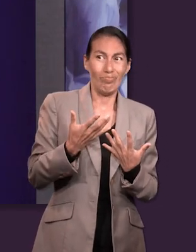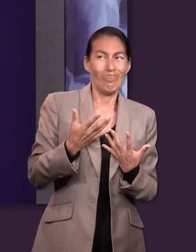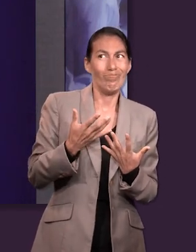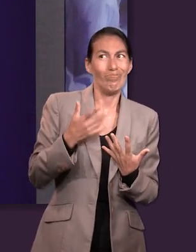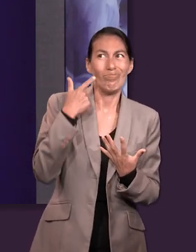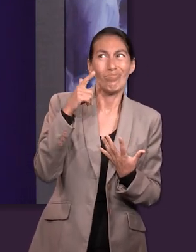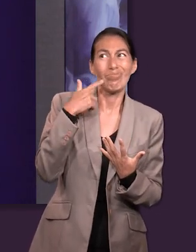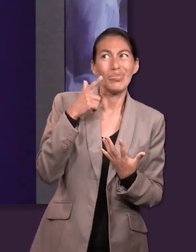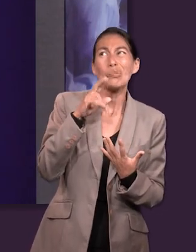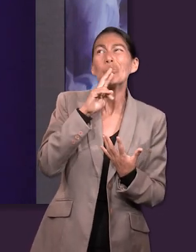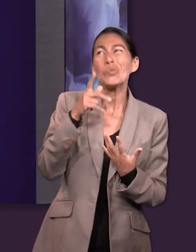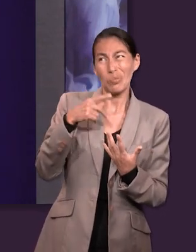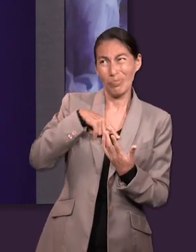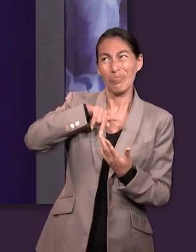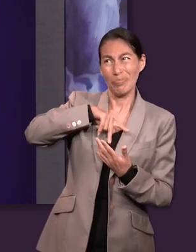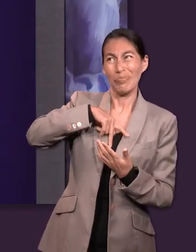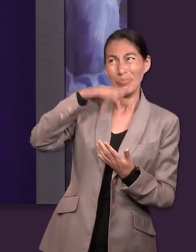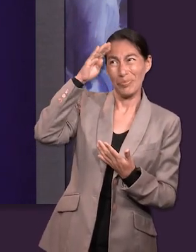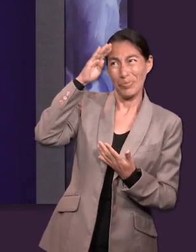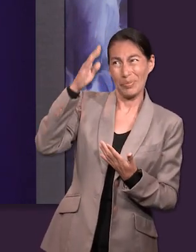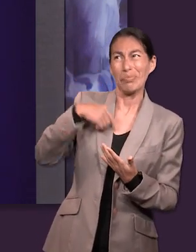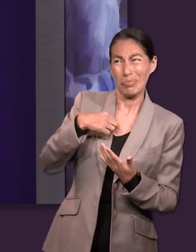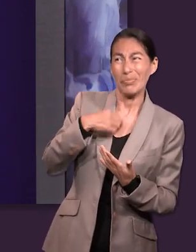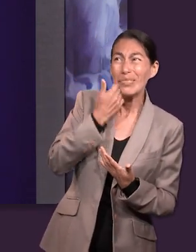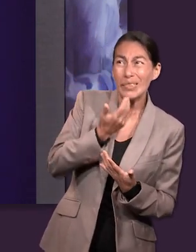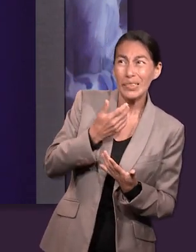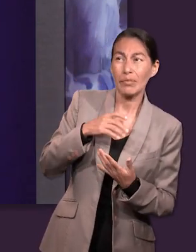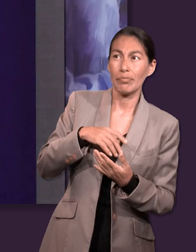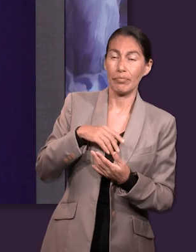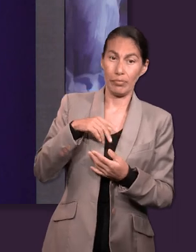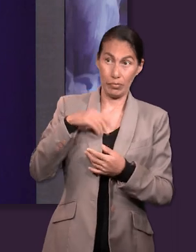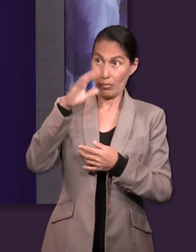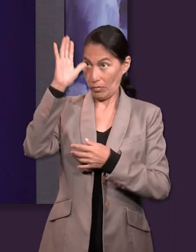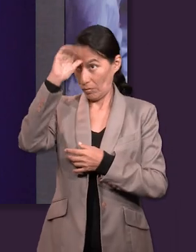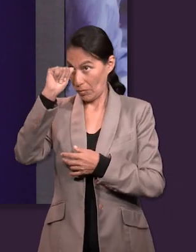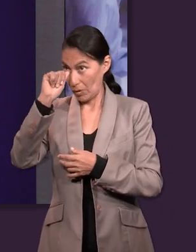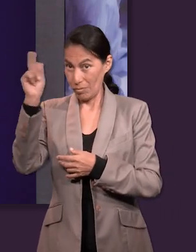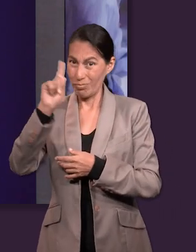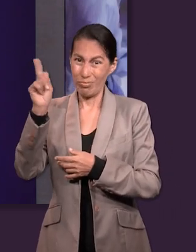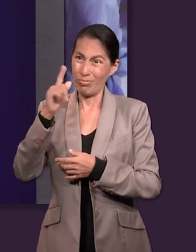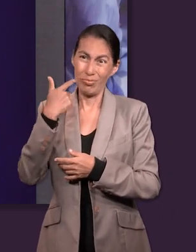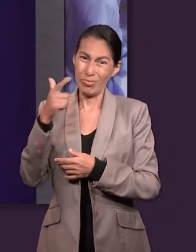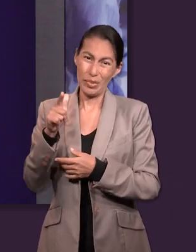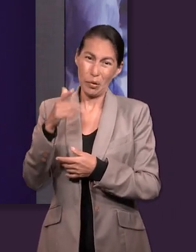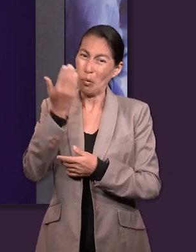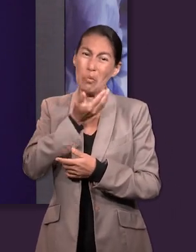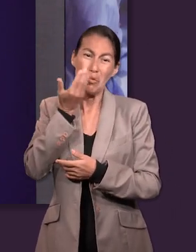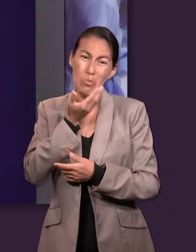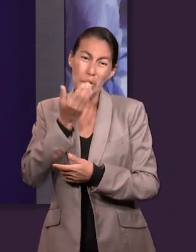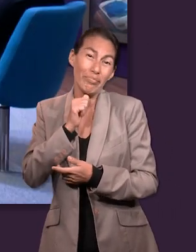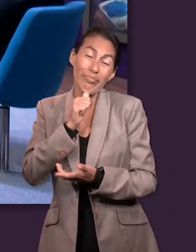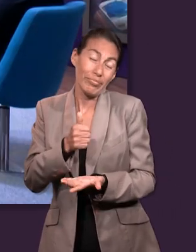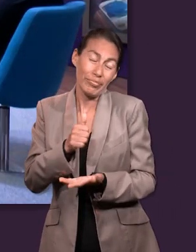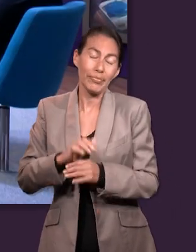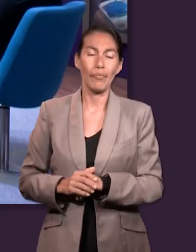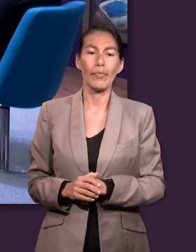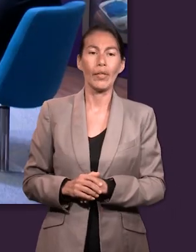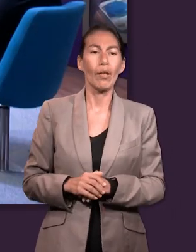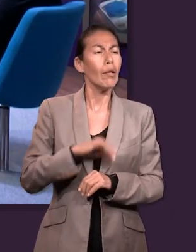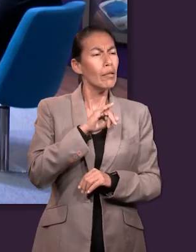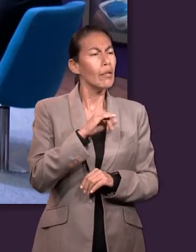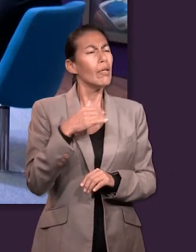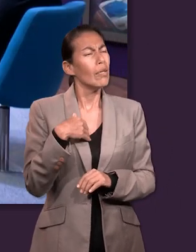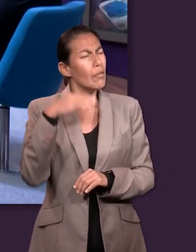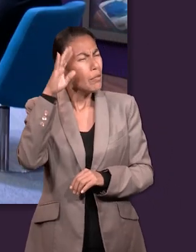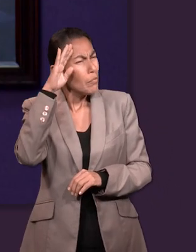negociar un acuerdo mutuo, pero como que no estamos acostumbrados a someternos, ¿no? A ser abnegados. Sí, lo que pasa que yo